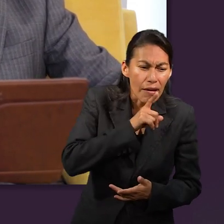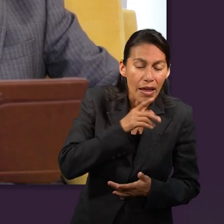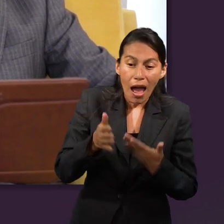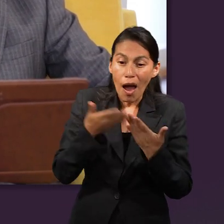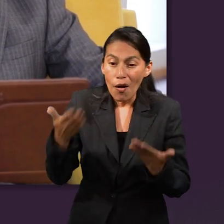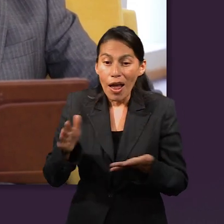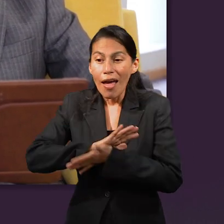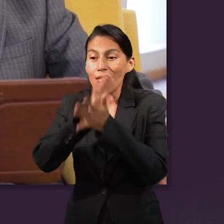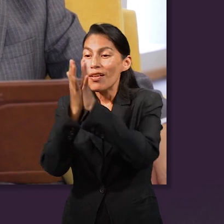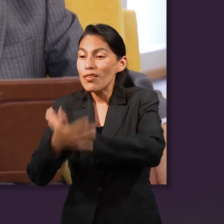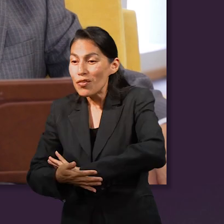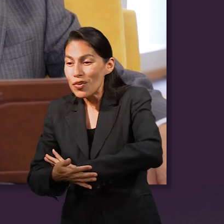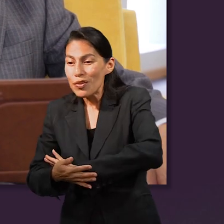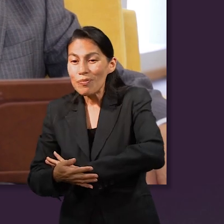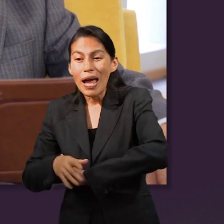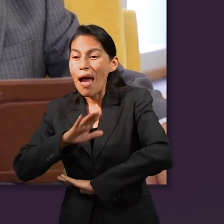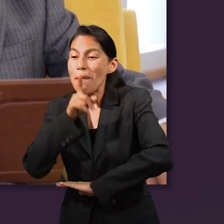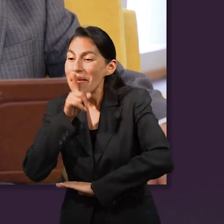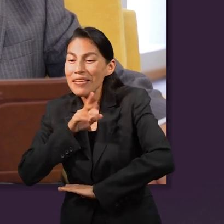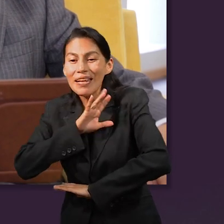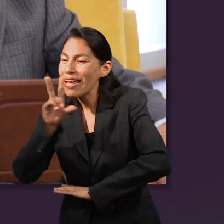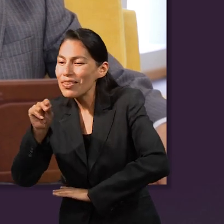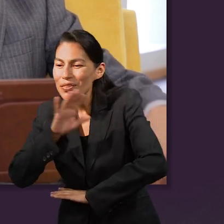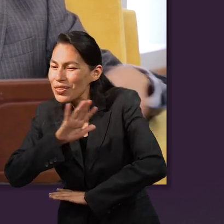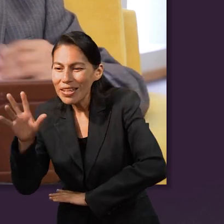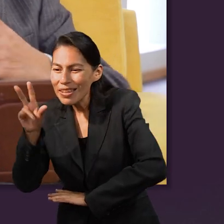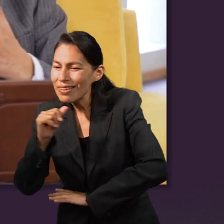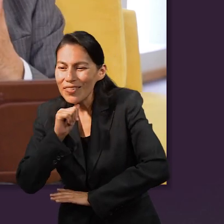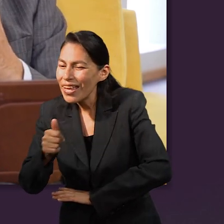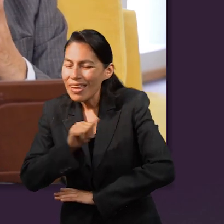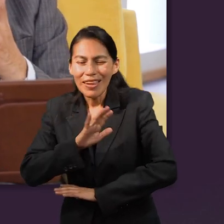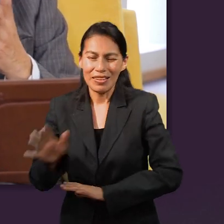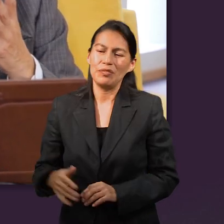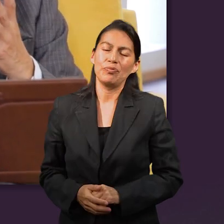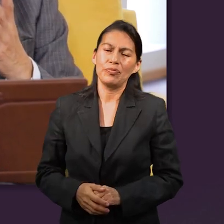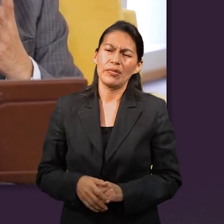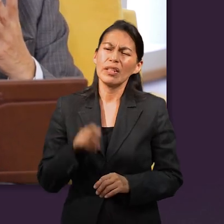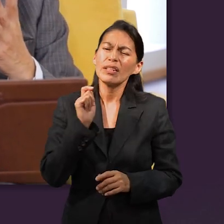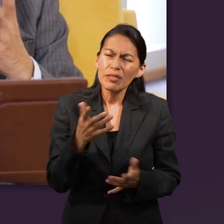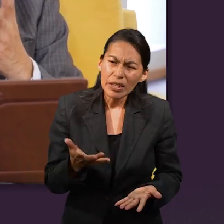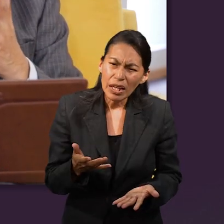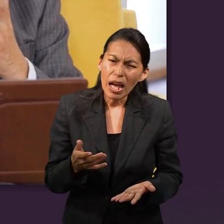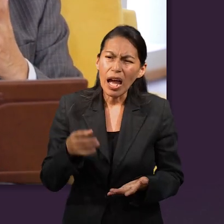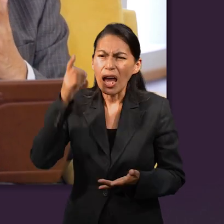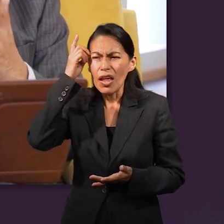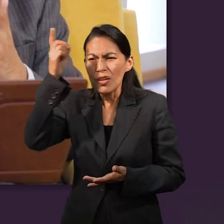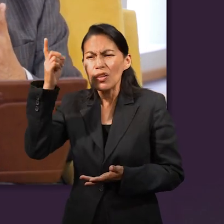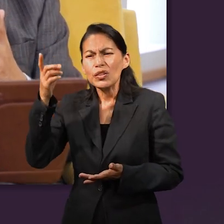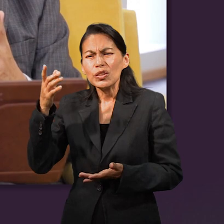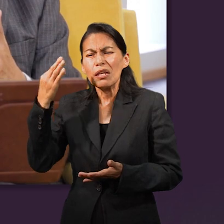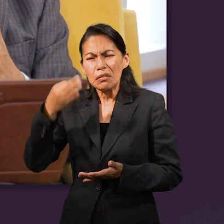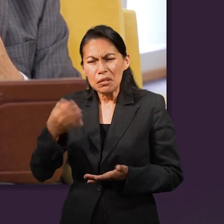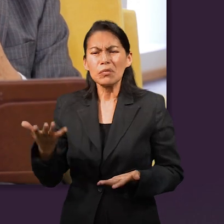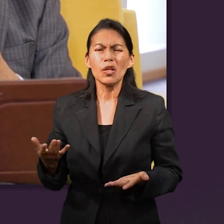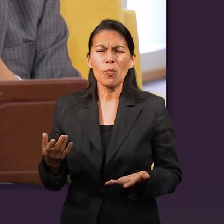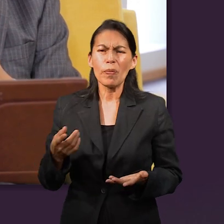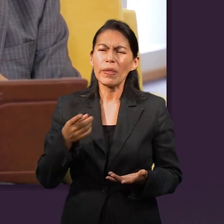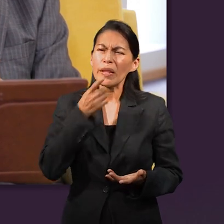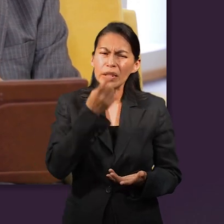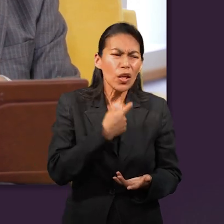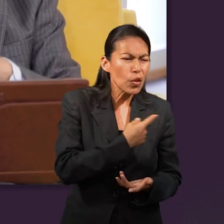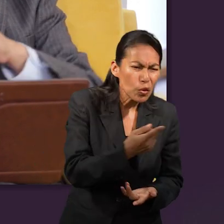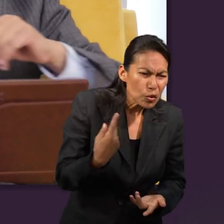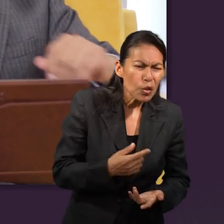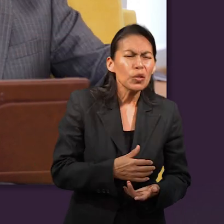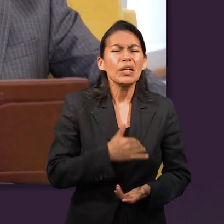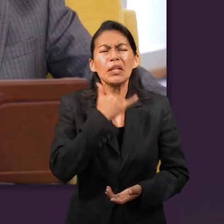para la honra y la gloria del cielo. Eso es lo que Dios espera. Por eso es que, ¿qué nos enseña? La naturaleza humana nos enseña. Podemos fallar, podemos caer,